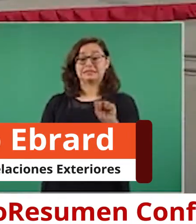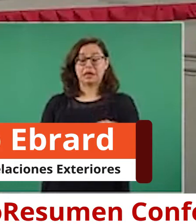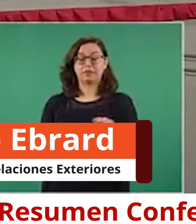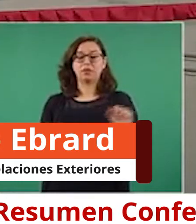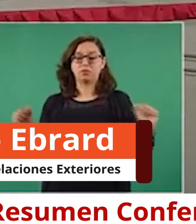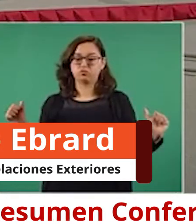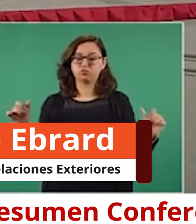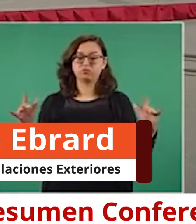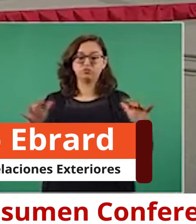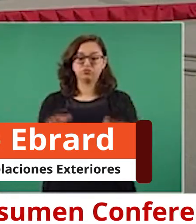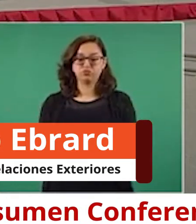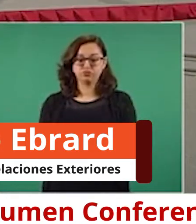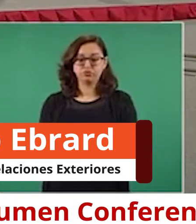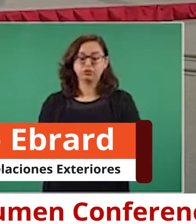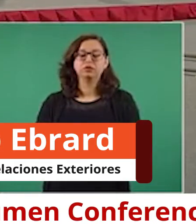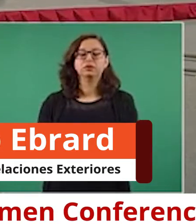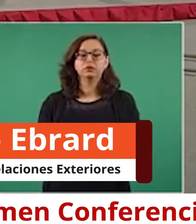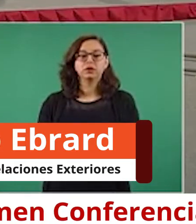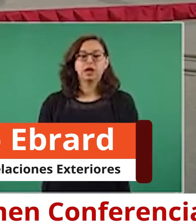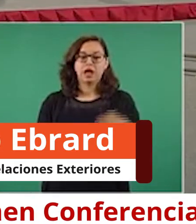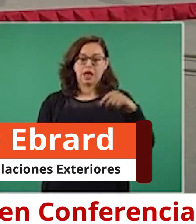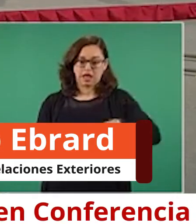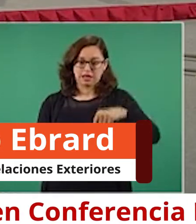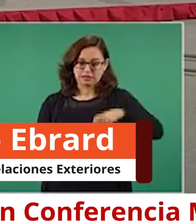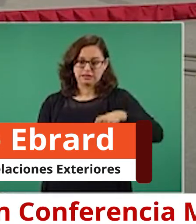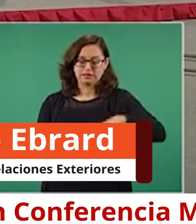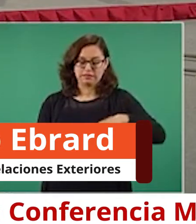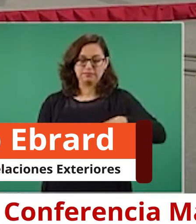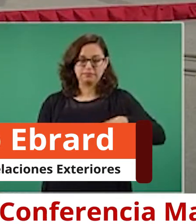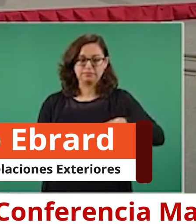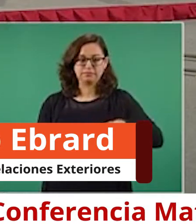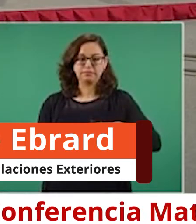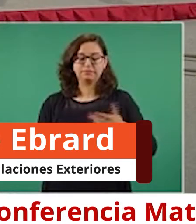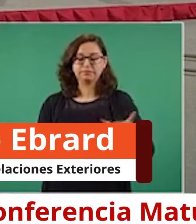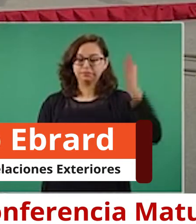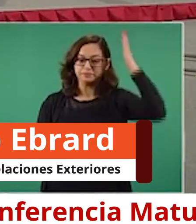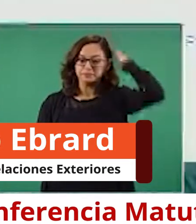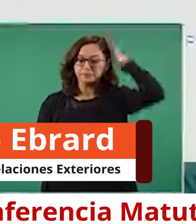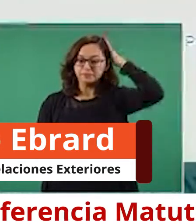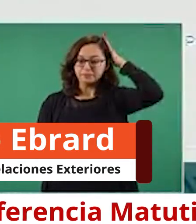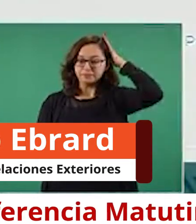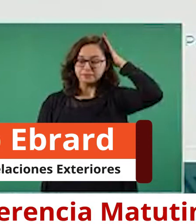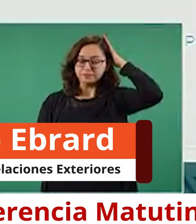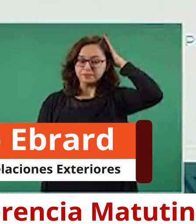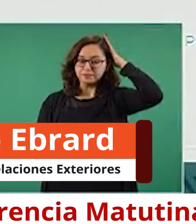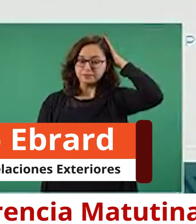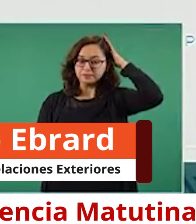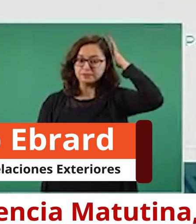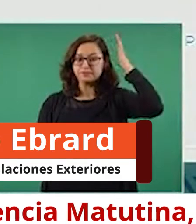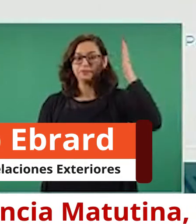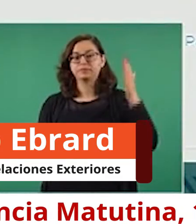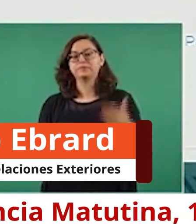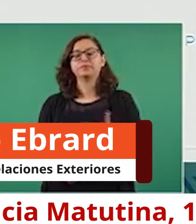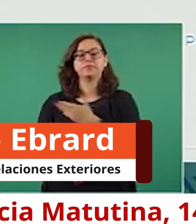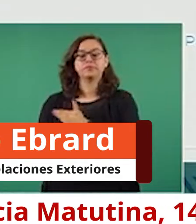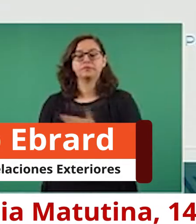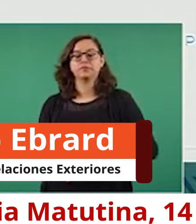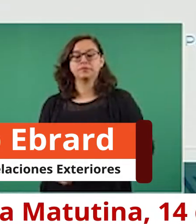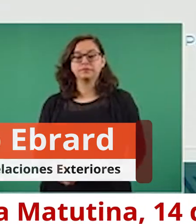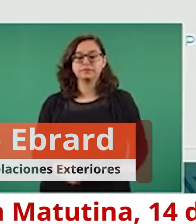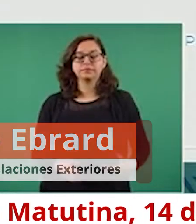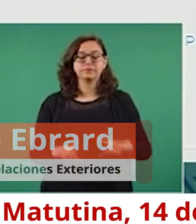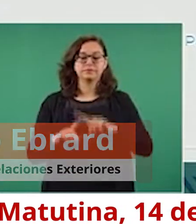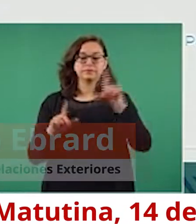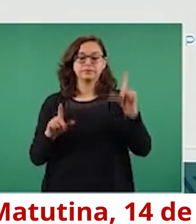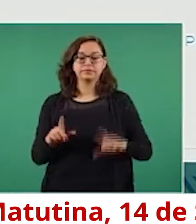va a tener verificativo aquí en Palacio Nacional, en cabeza preside en su calidad presidente de México, presidente de la